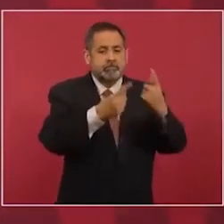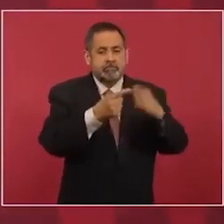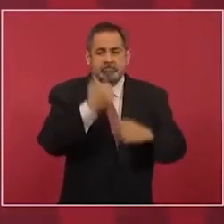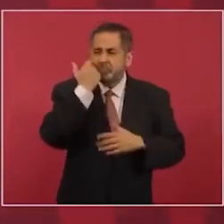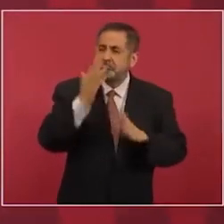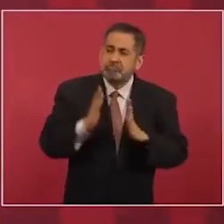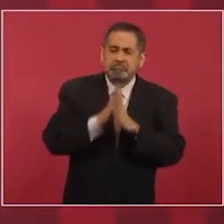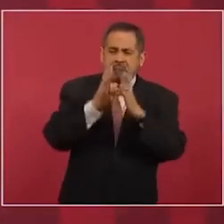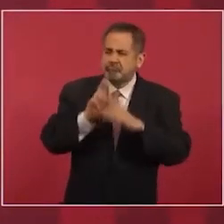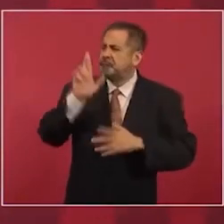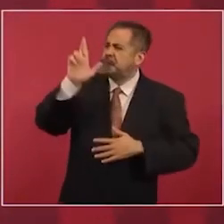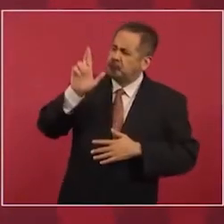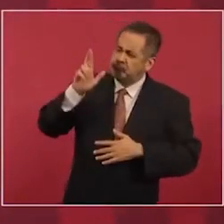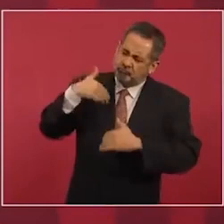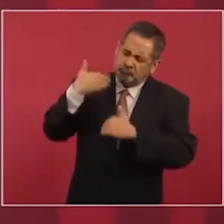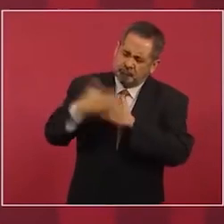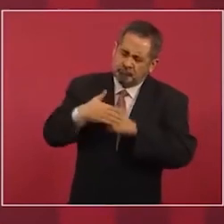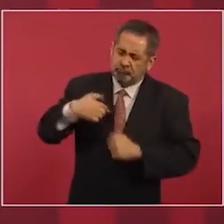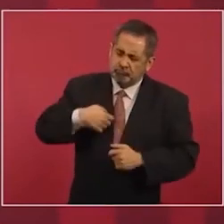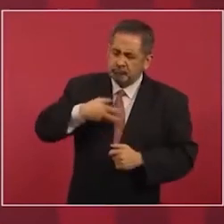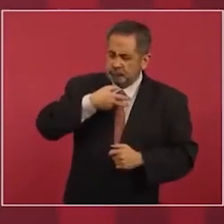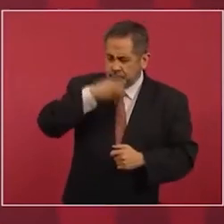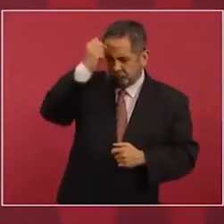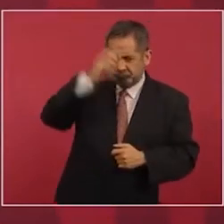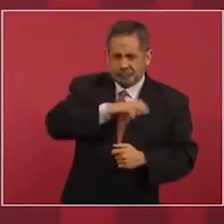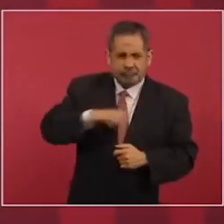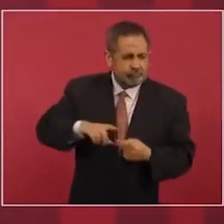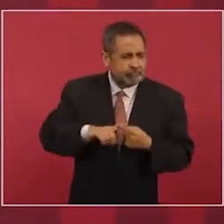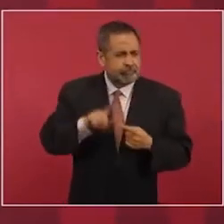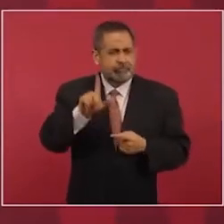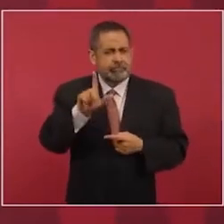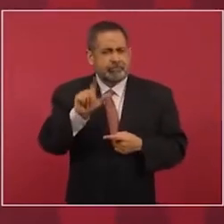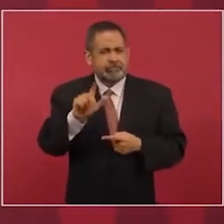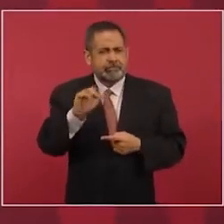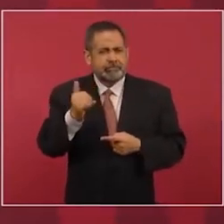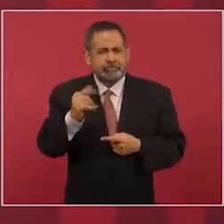van a participar, la señora Lili Tellez,